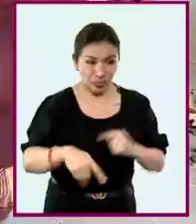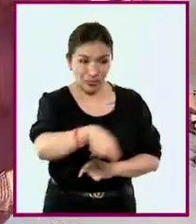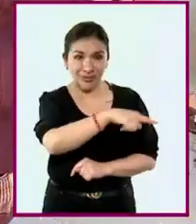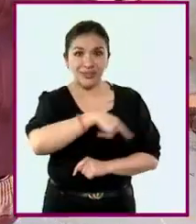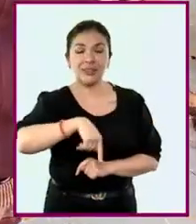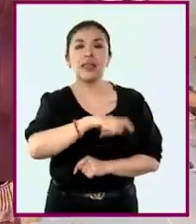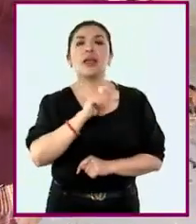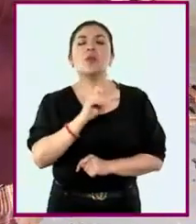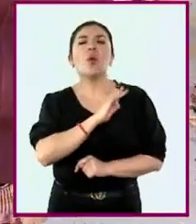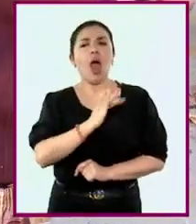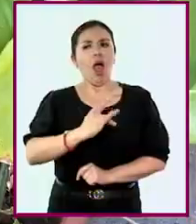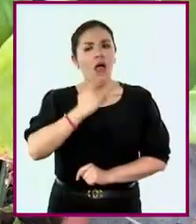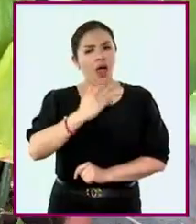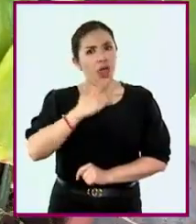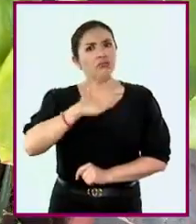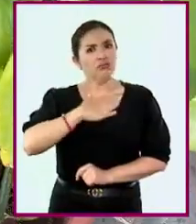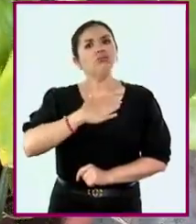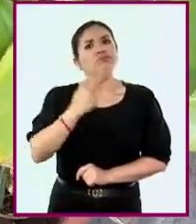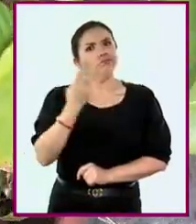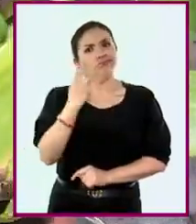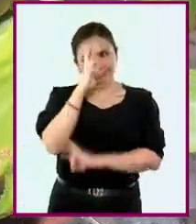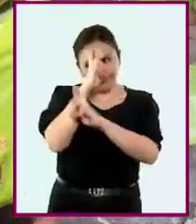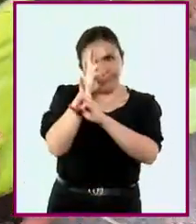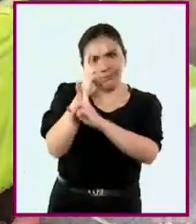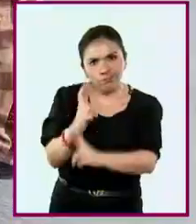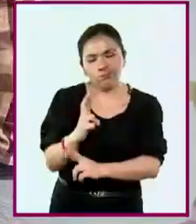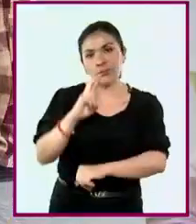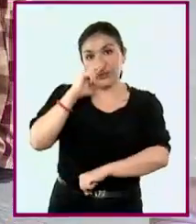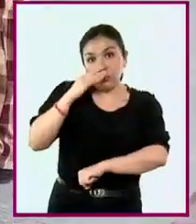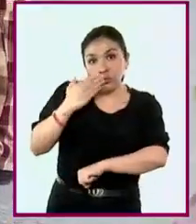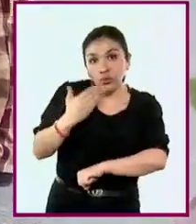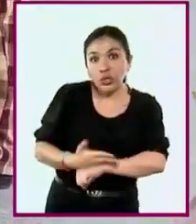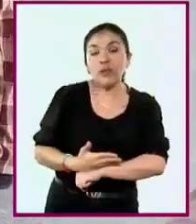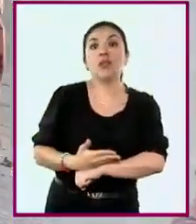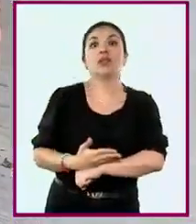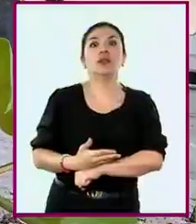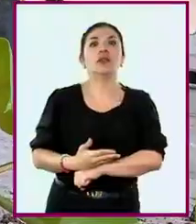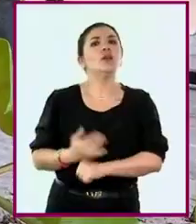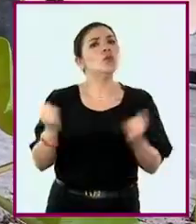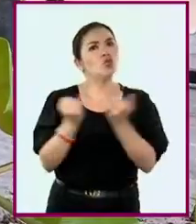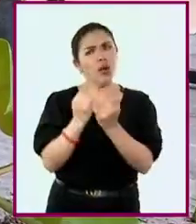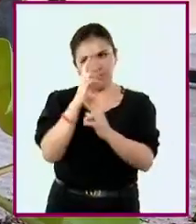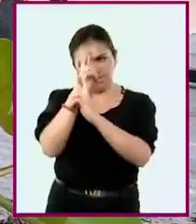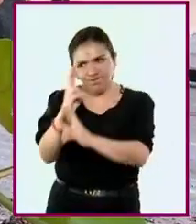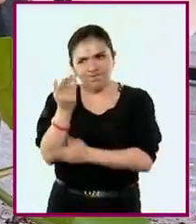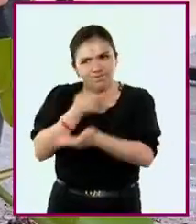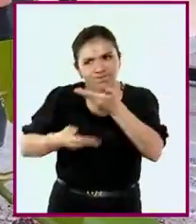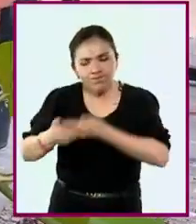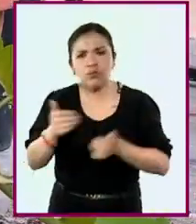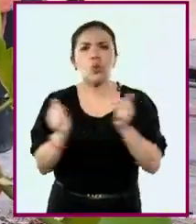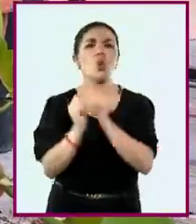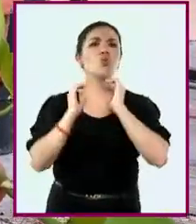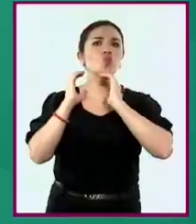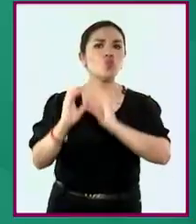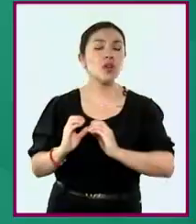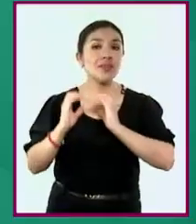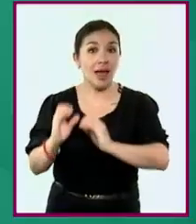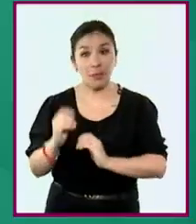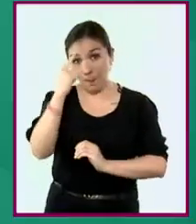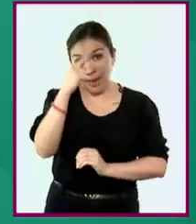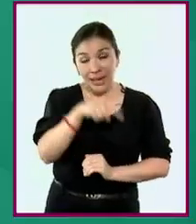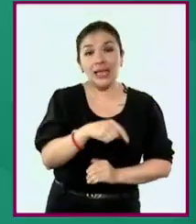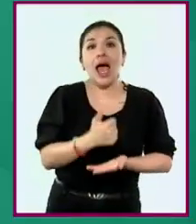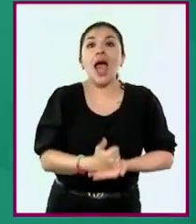niñas y los niños asuman actitudes de respeto, responsabilidad, reciprocidad y cuidado que